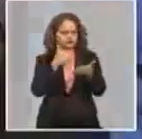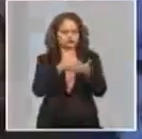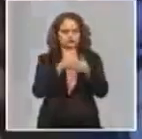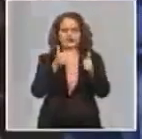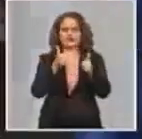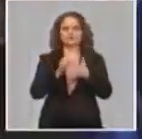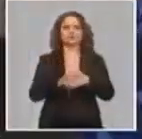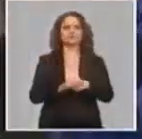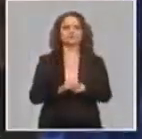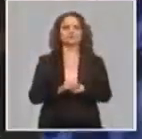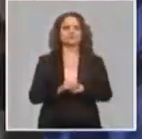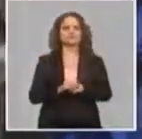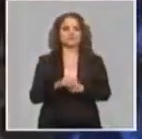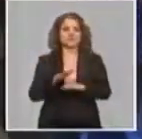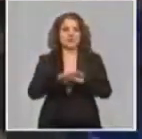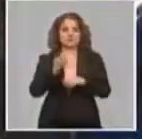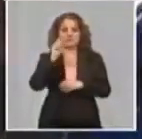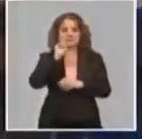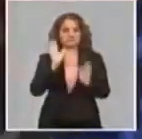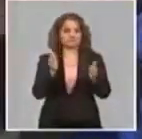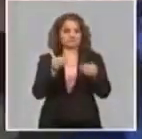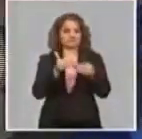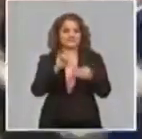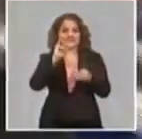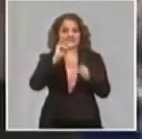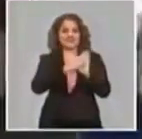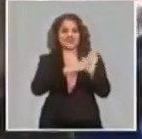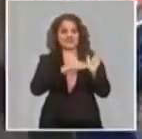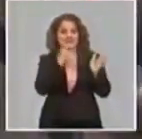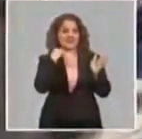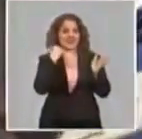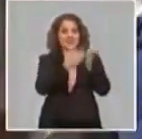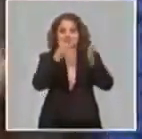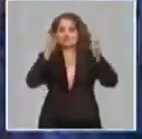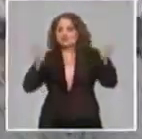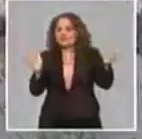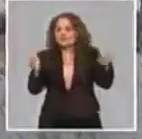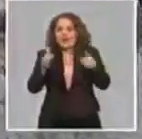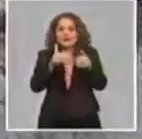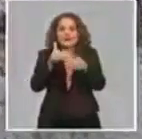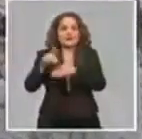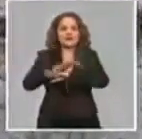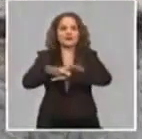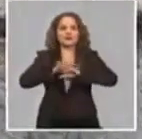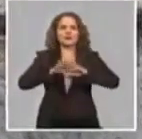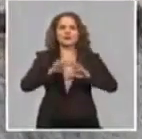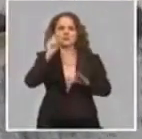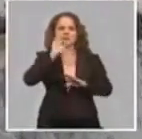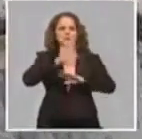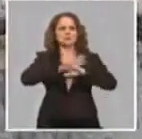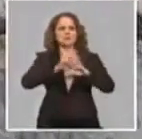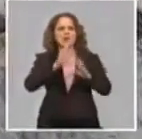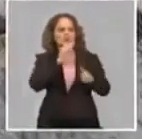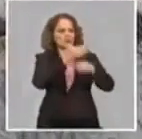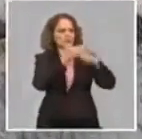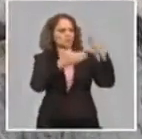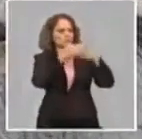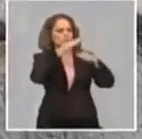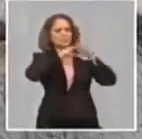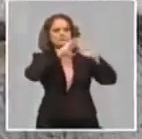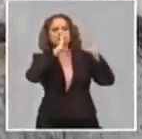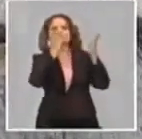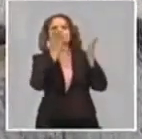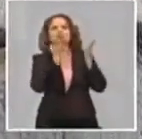semestre con resultados similares, o sea que debemos terminar en construcción y montaje por encima del